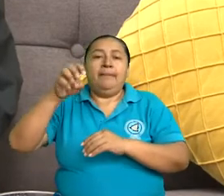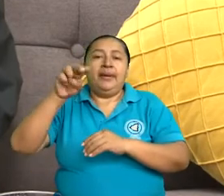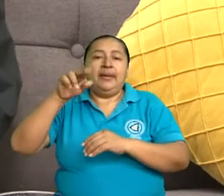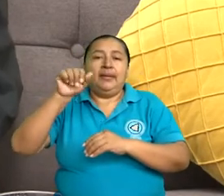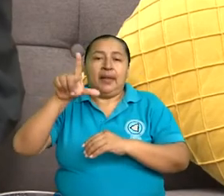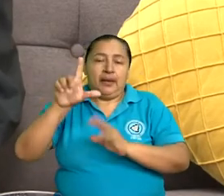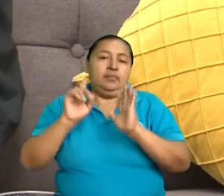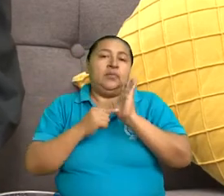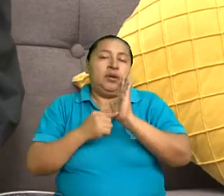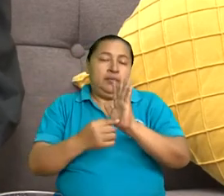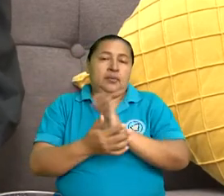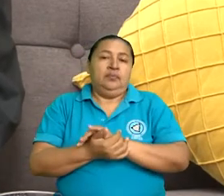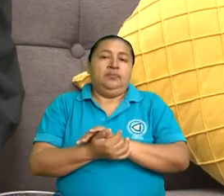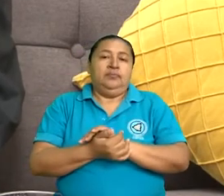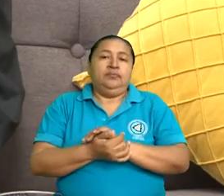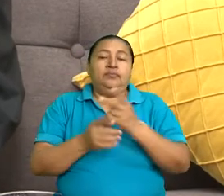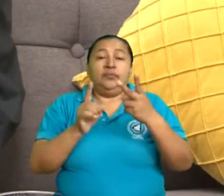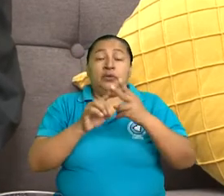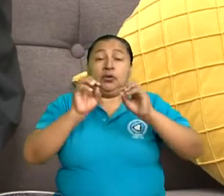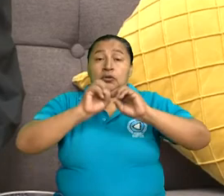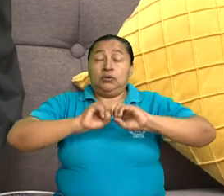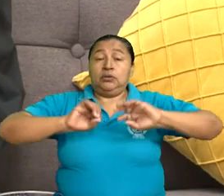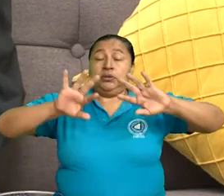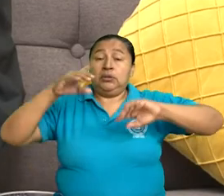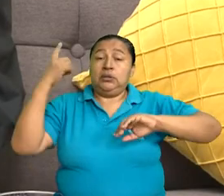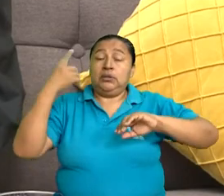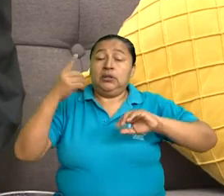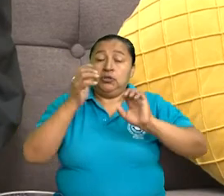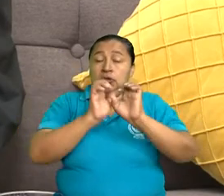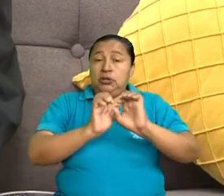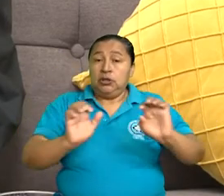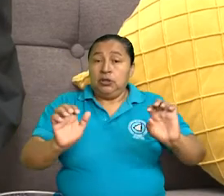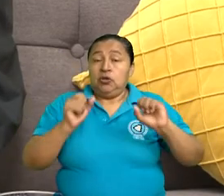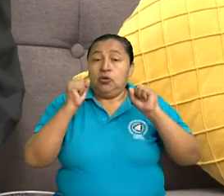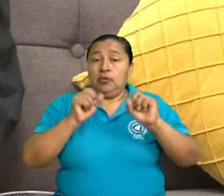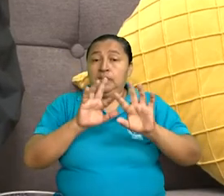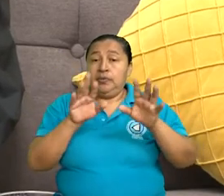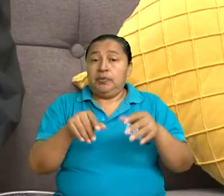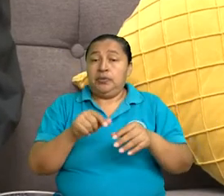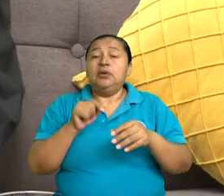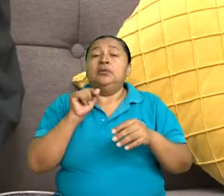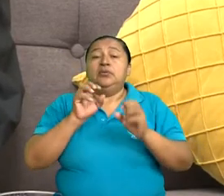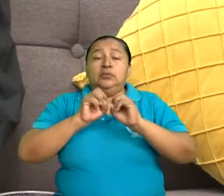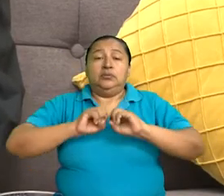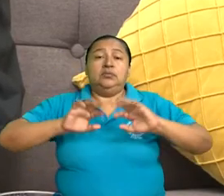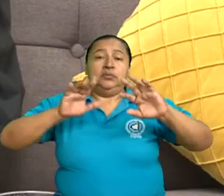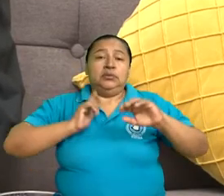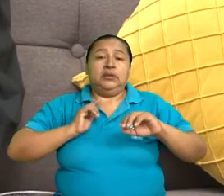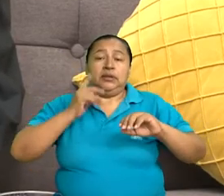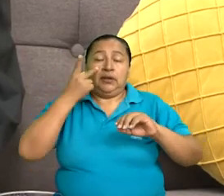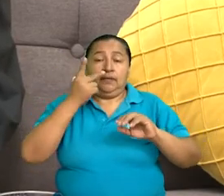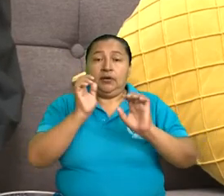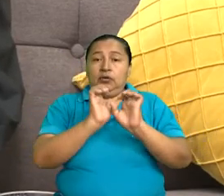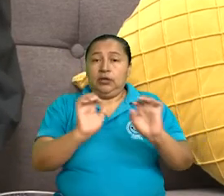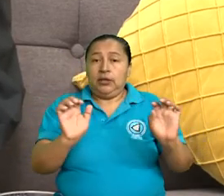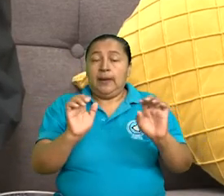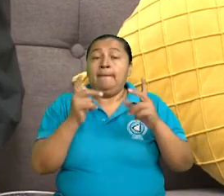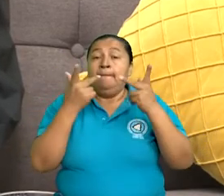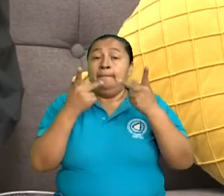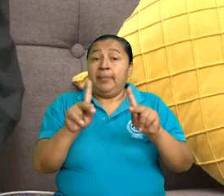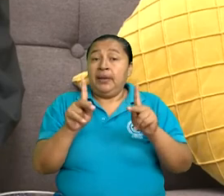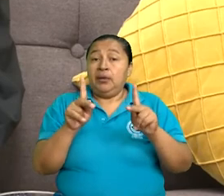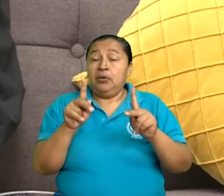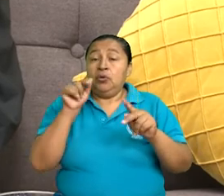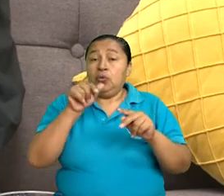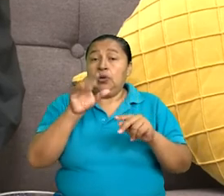Por ejemplo, la convención sobre los derechos del niño y la niña, es una convención que tiene que ver con niñez, pero como